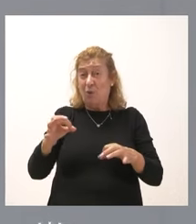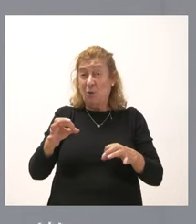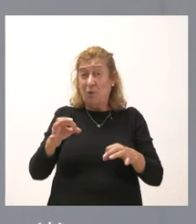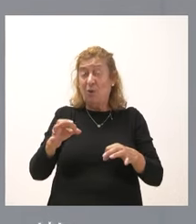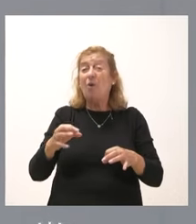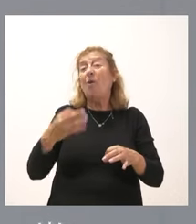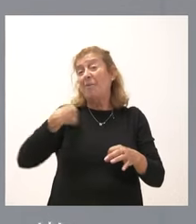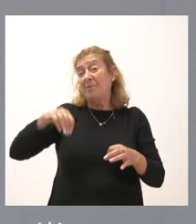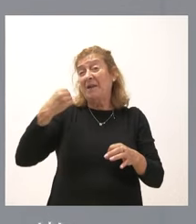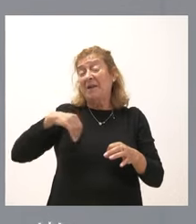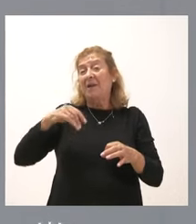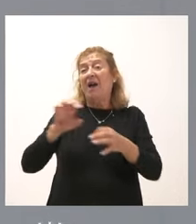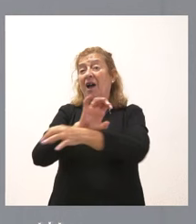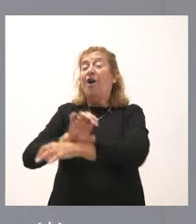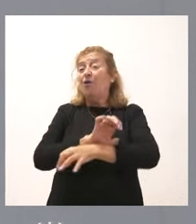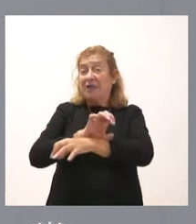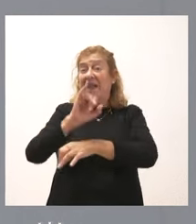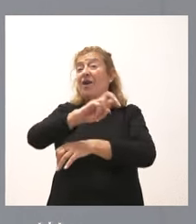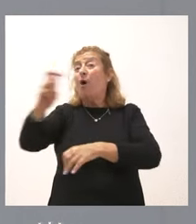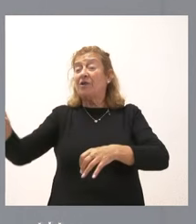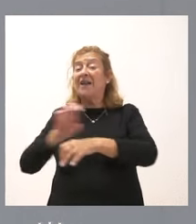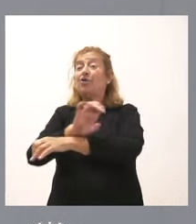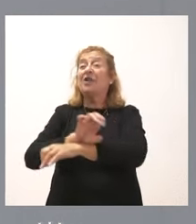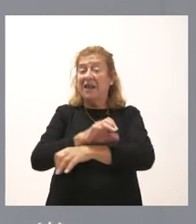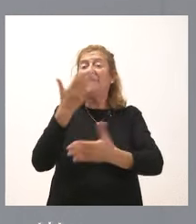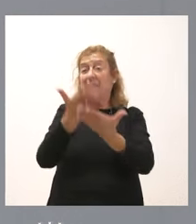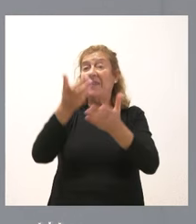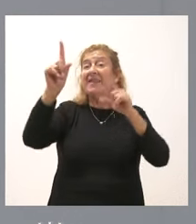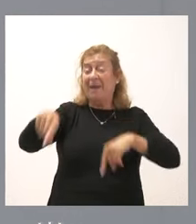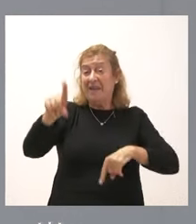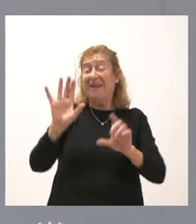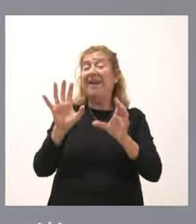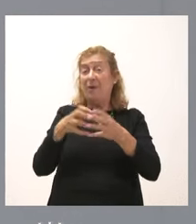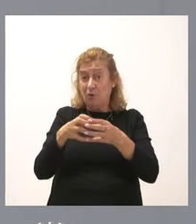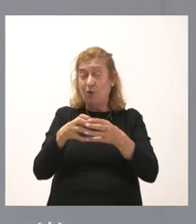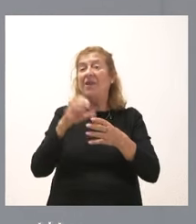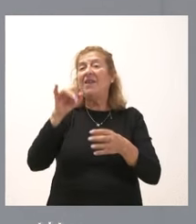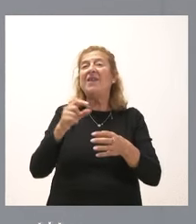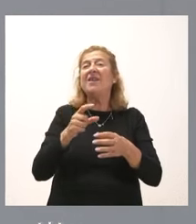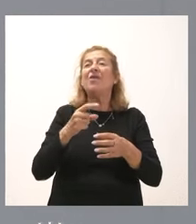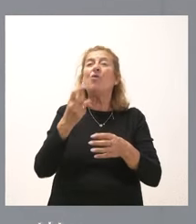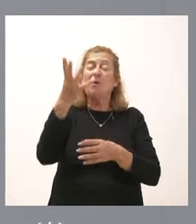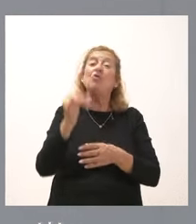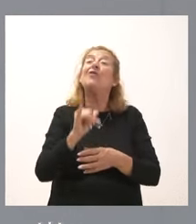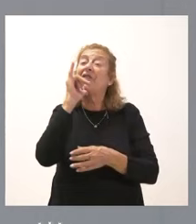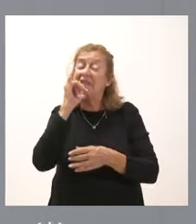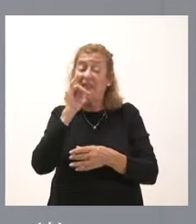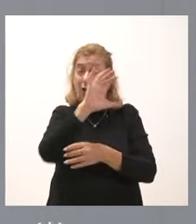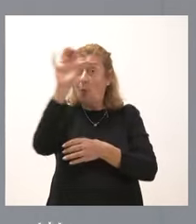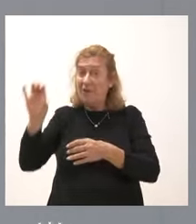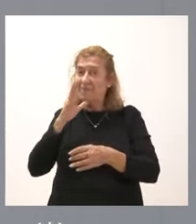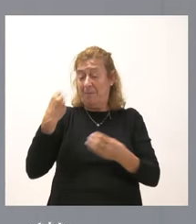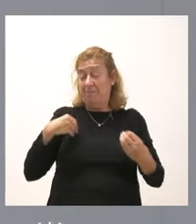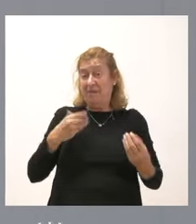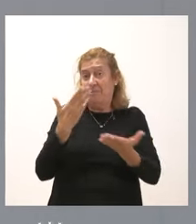que la propia consejera y otras consejeras también han pedido esa reunión y son un número suficiente de comunidades autónomas para pedir la misma.